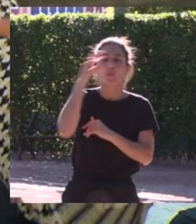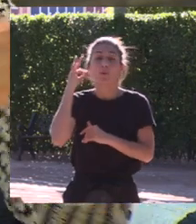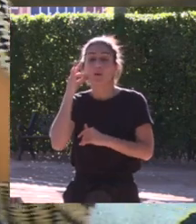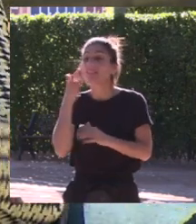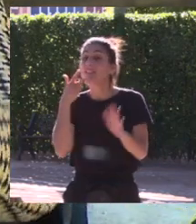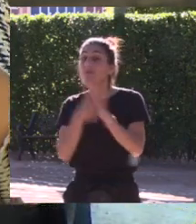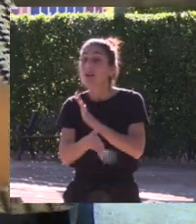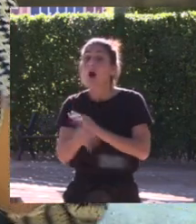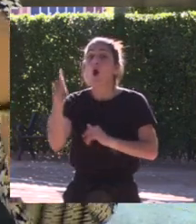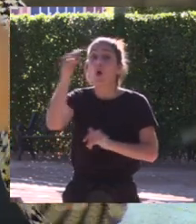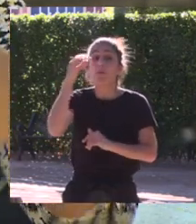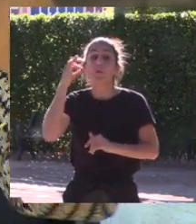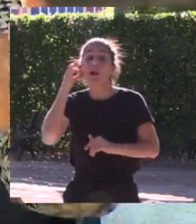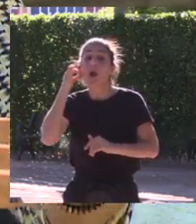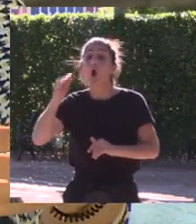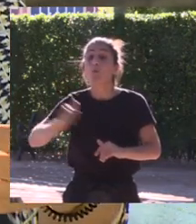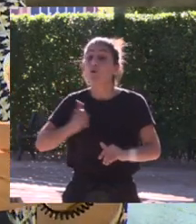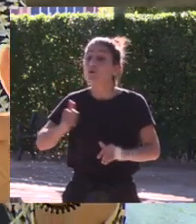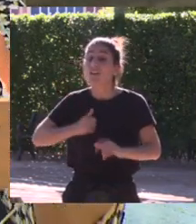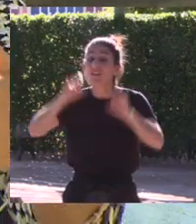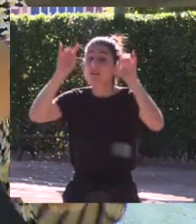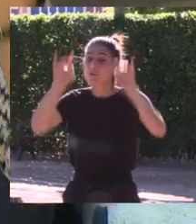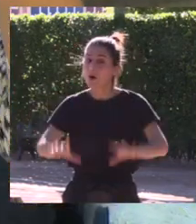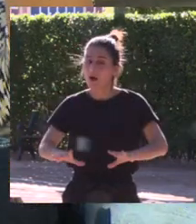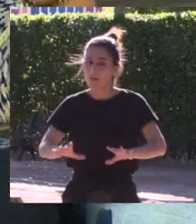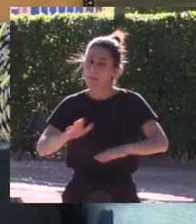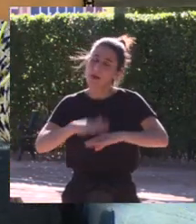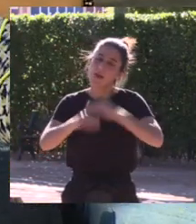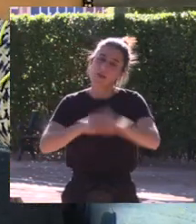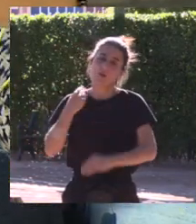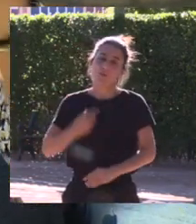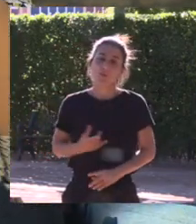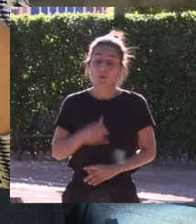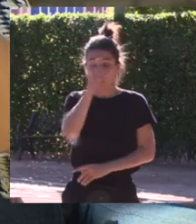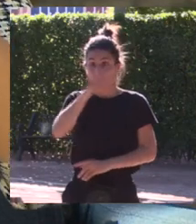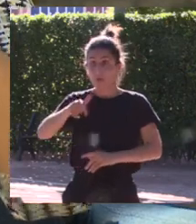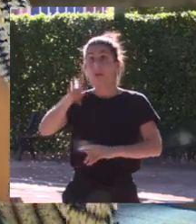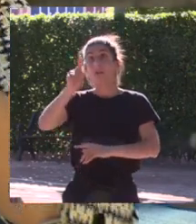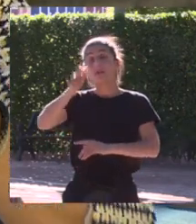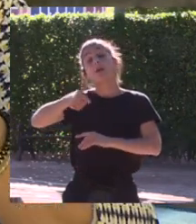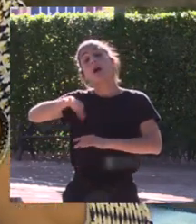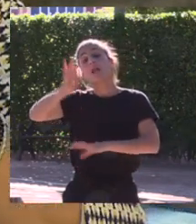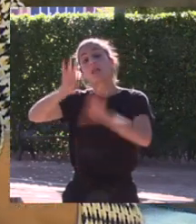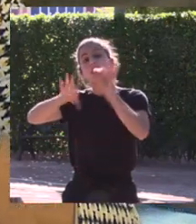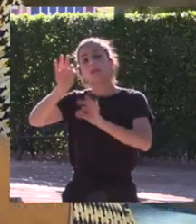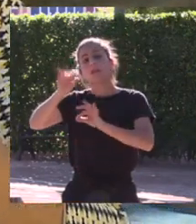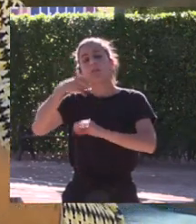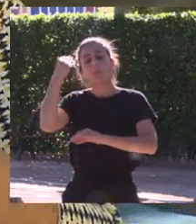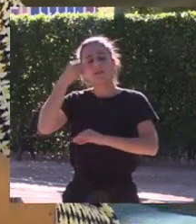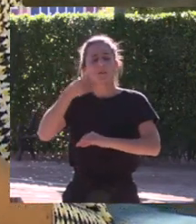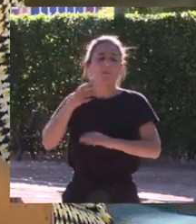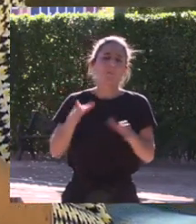de que el hombre y la mujer tengan posibilidad de hacer las mismas cosas y las personas que deciden muchas veces nosotras somos menos